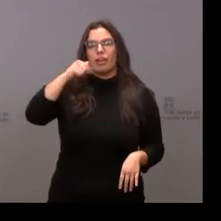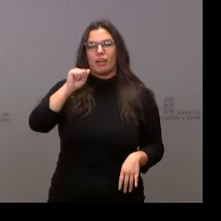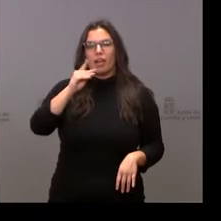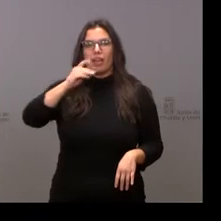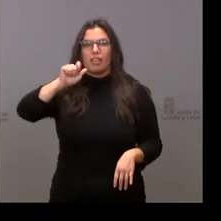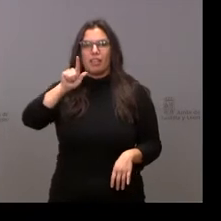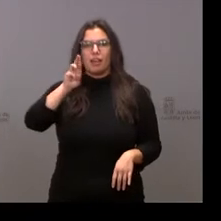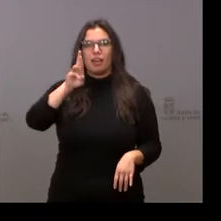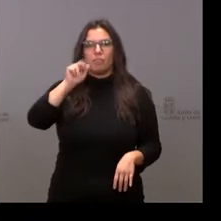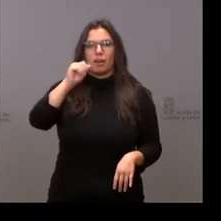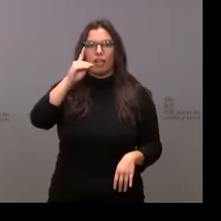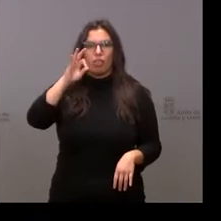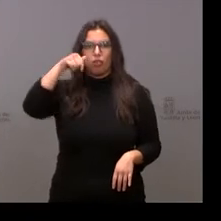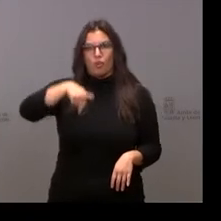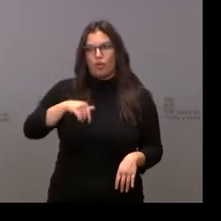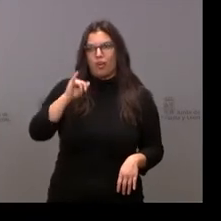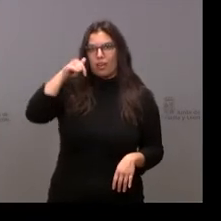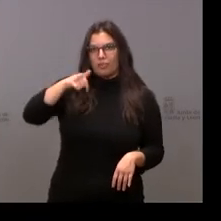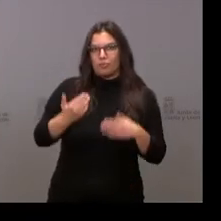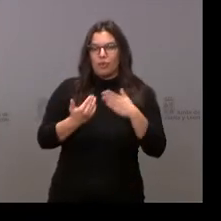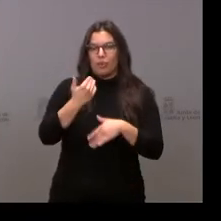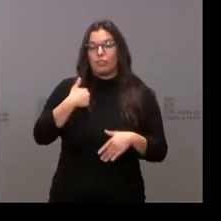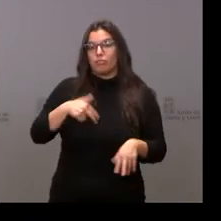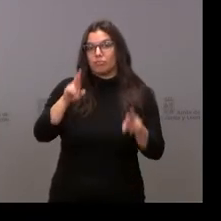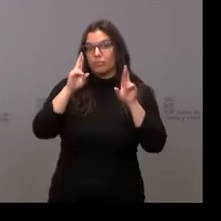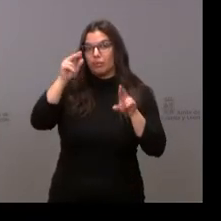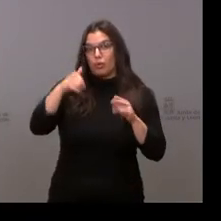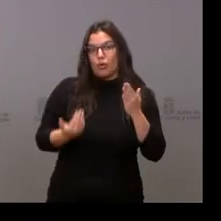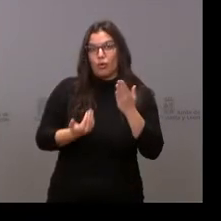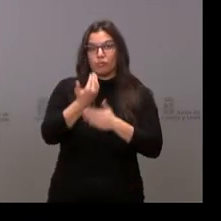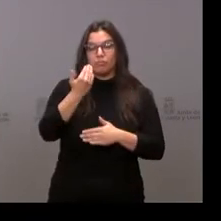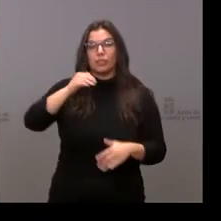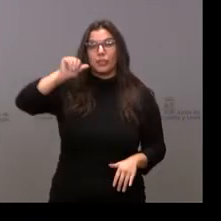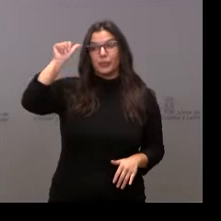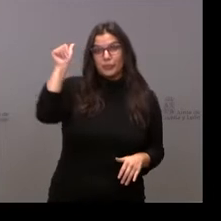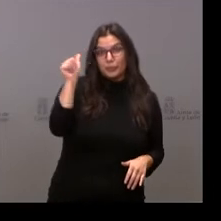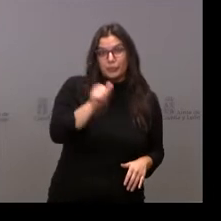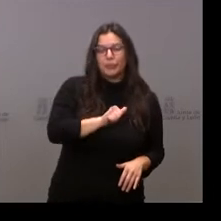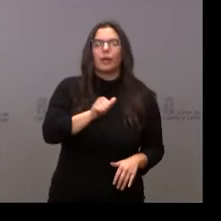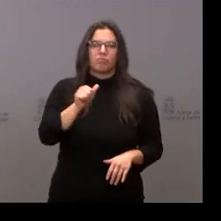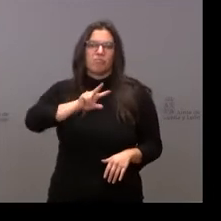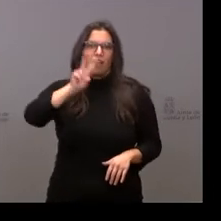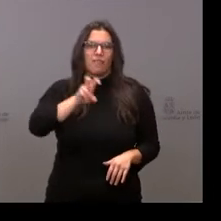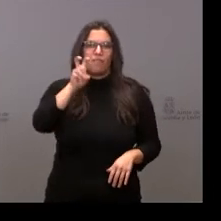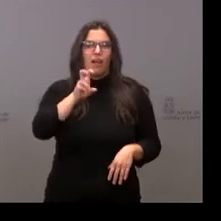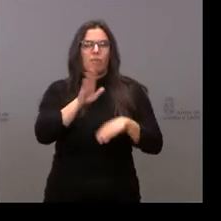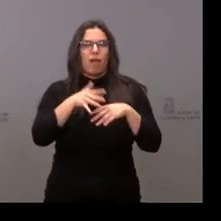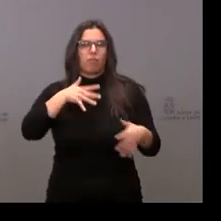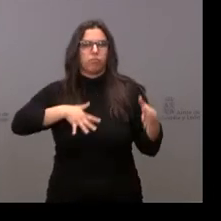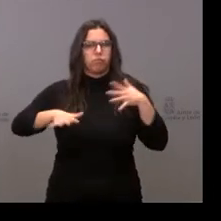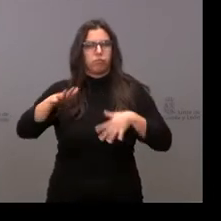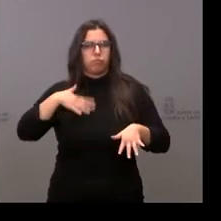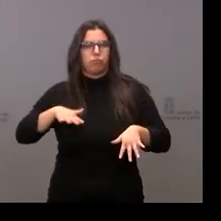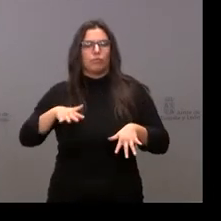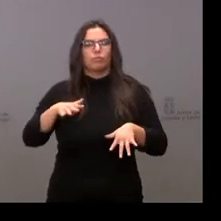aquí. Espero que os sea muy útil esta jornada para completar, desde luego, vuestra formación sobre